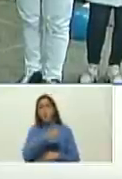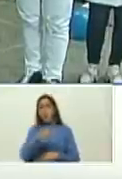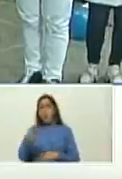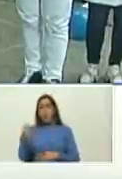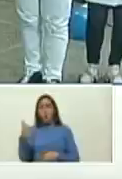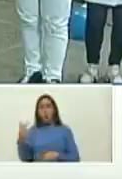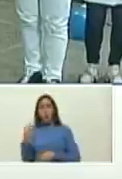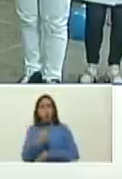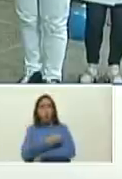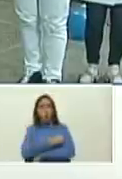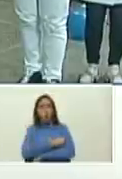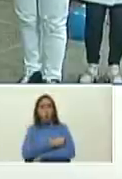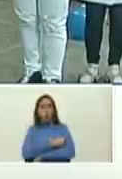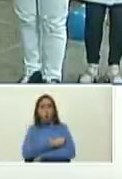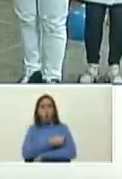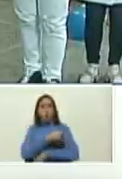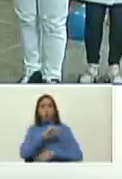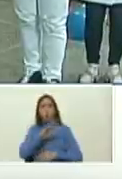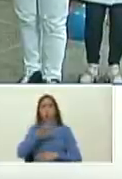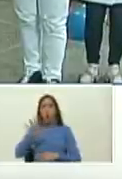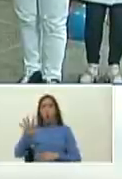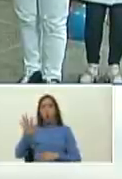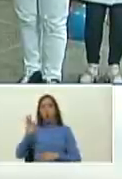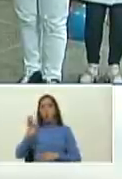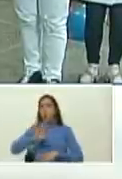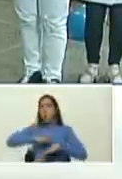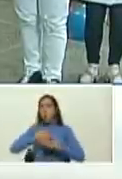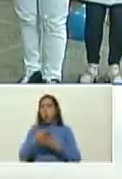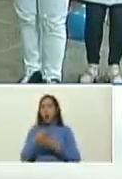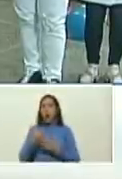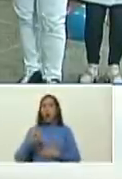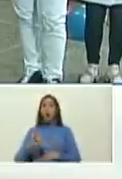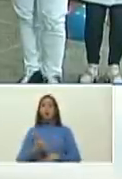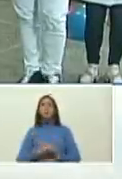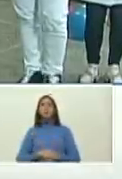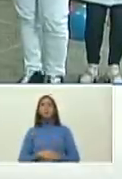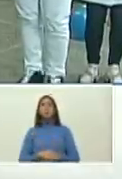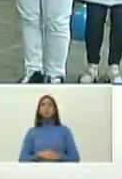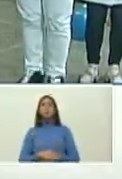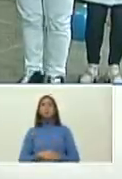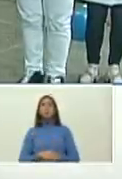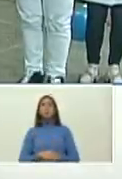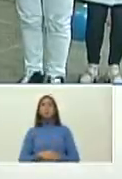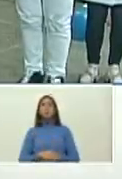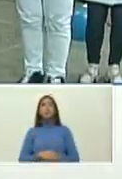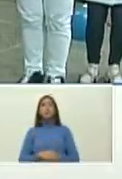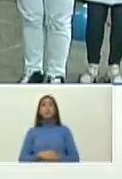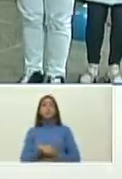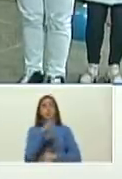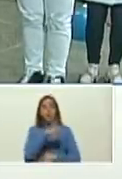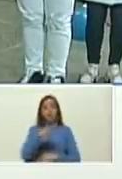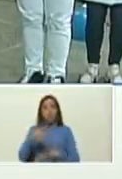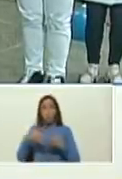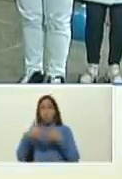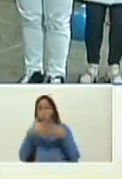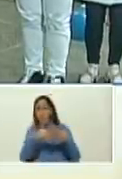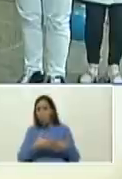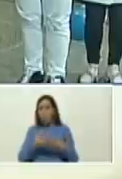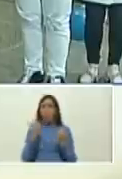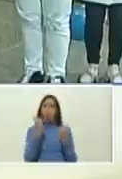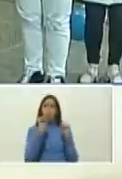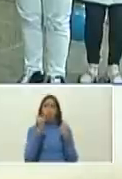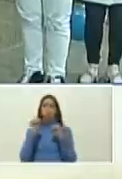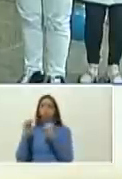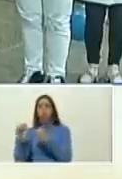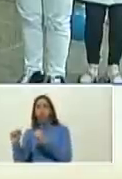55% porque hay un 40% o más de población que es negacionista